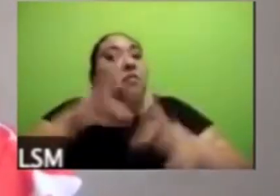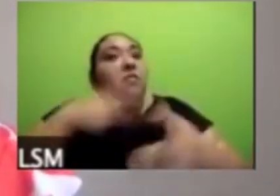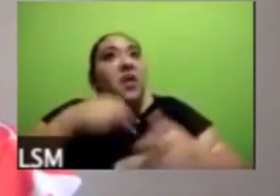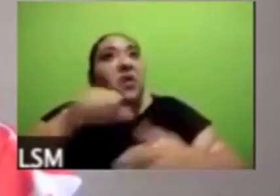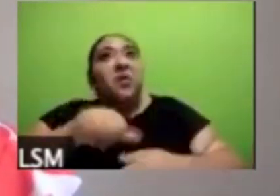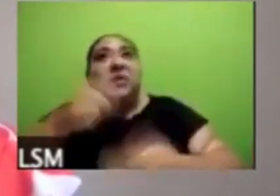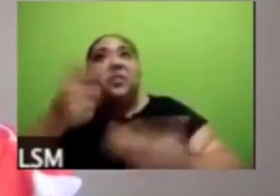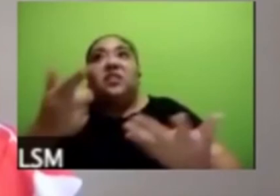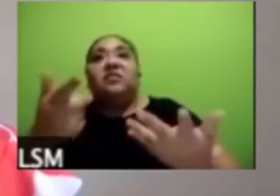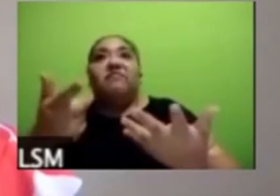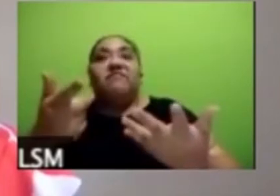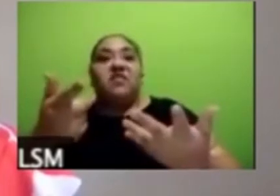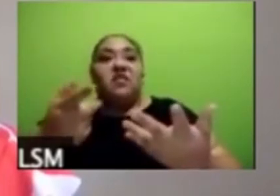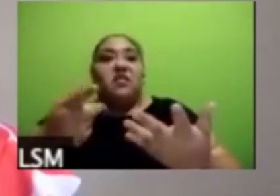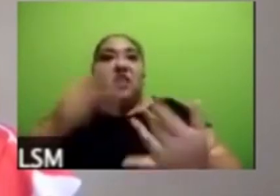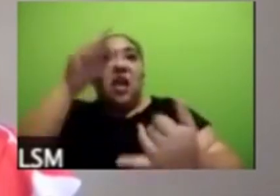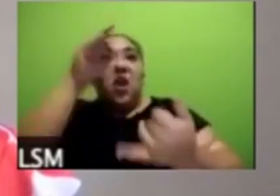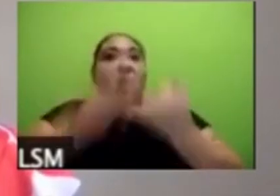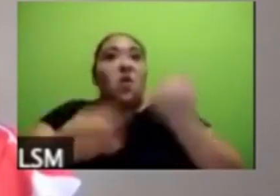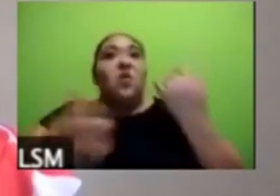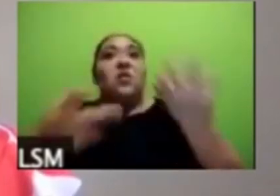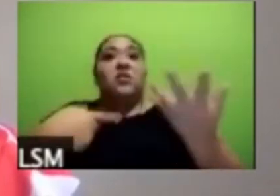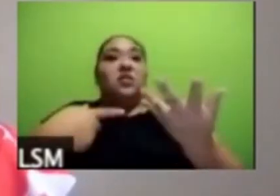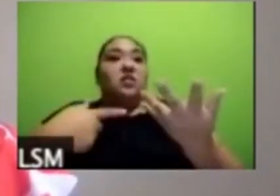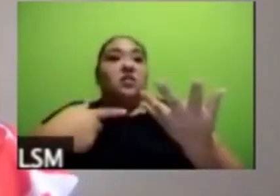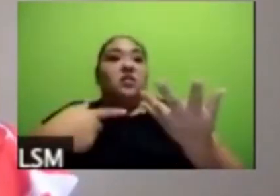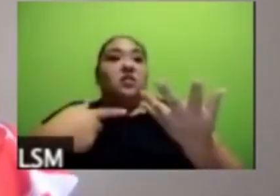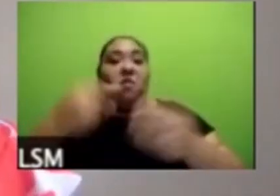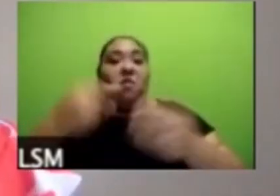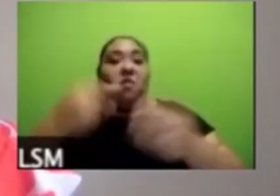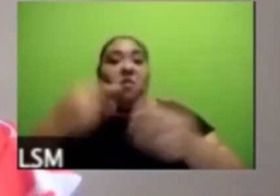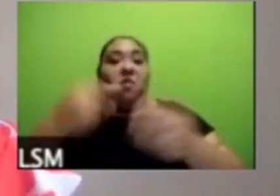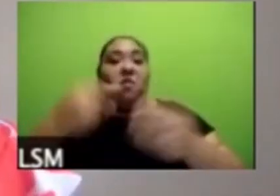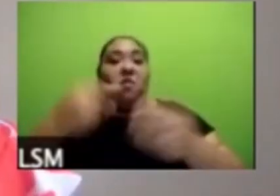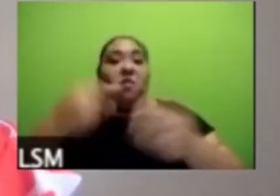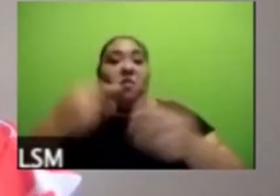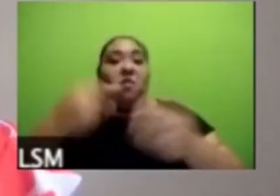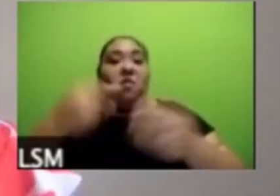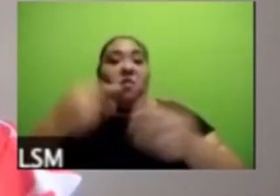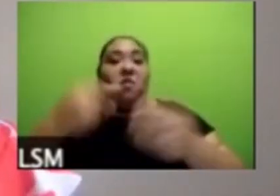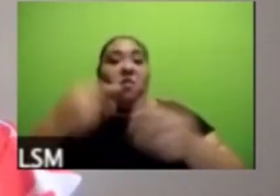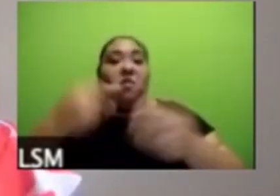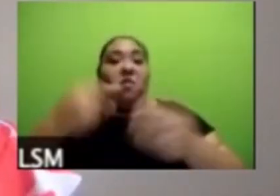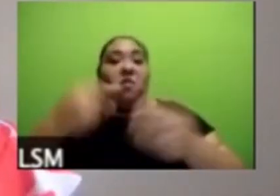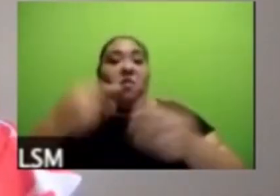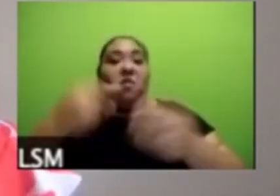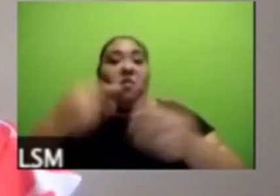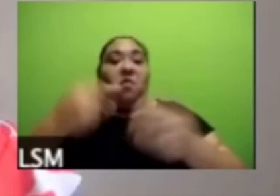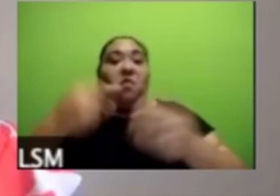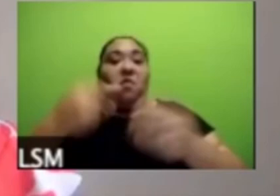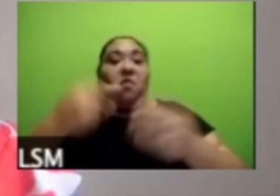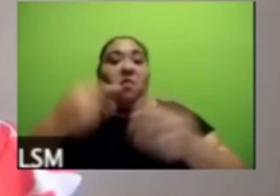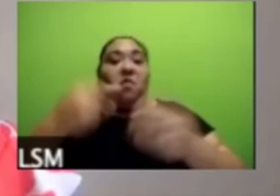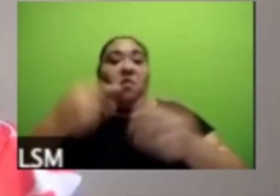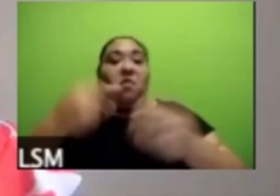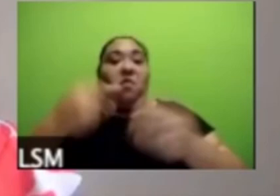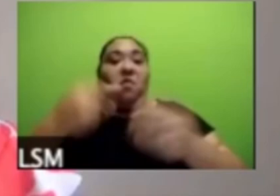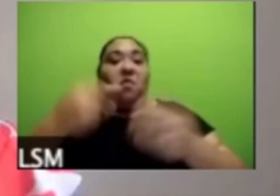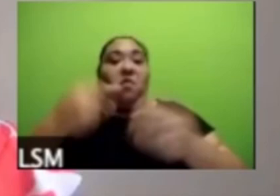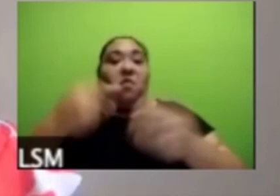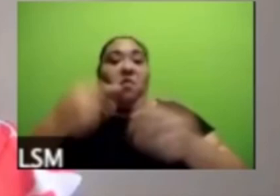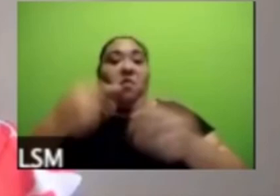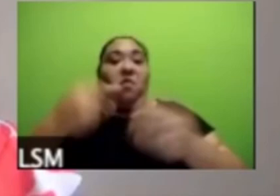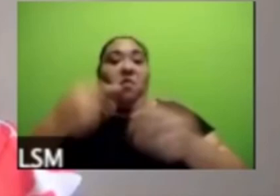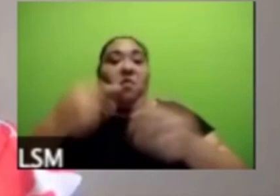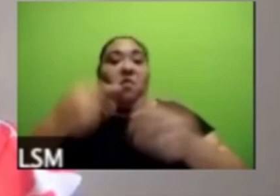últimos datos o indicadores duros que tenemos del ensanot de dos mil doce estamos en dos mil veinte y esto va a ser